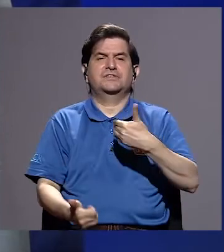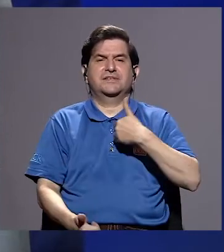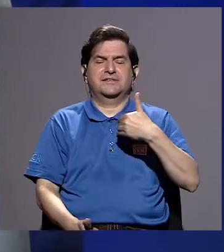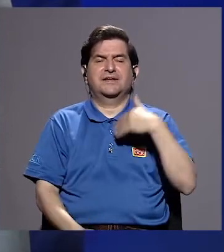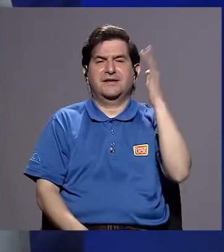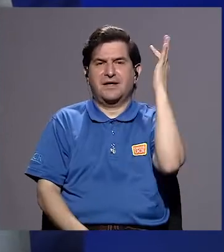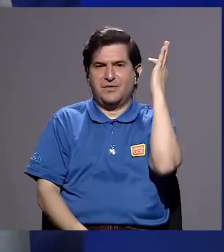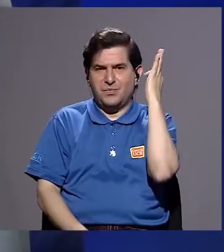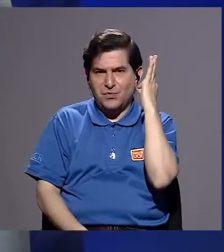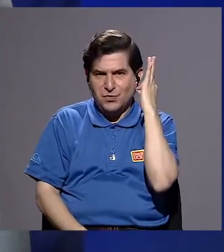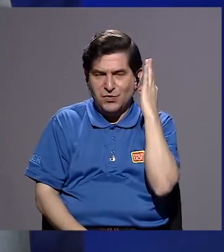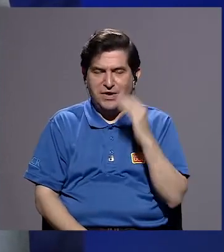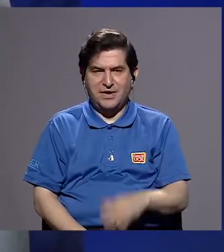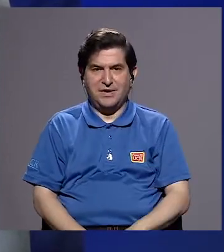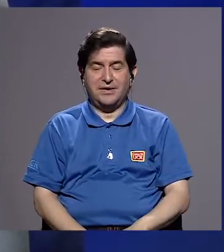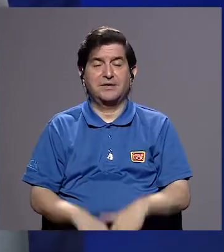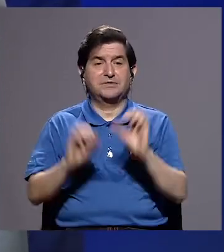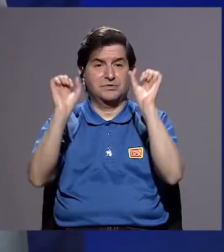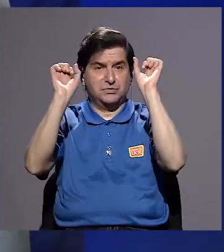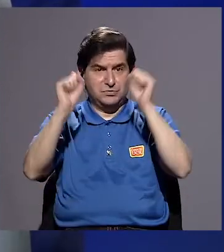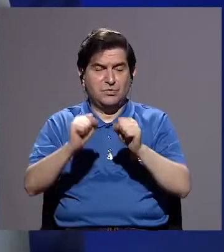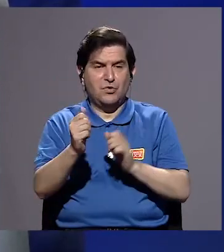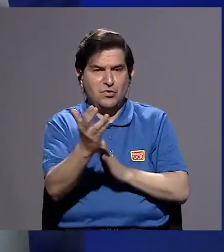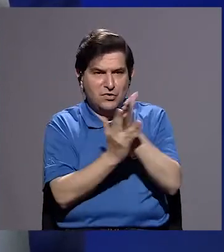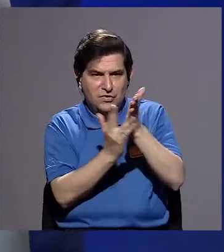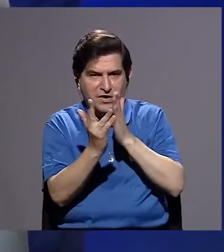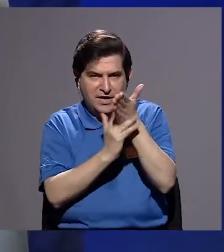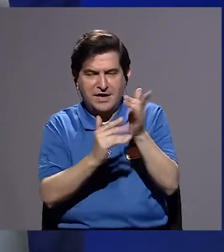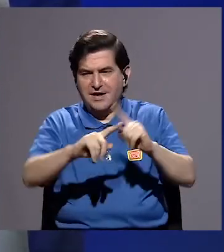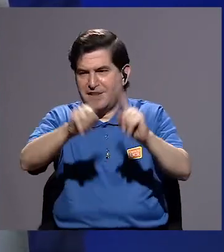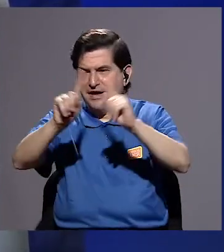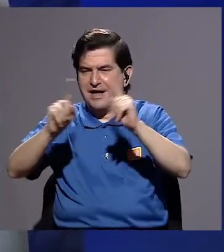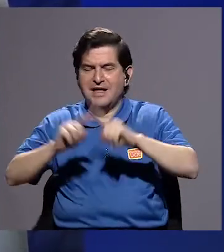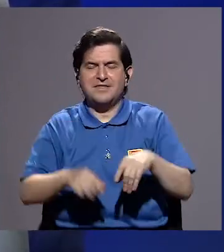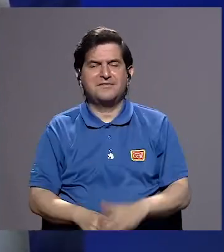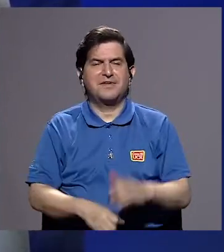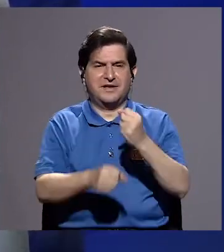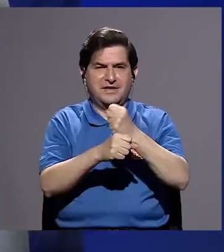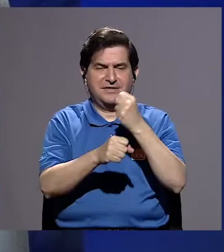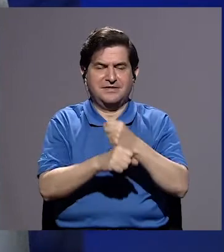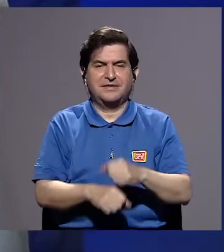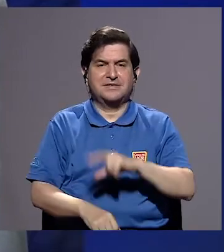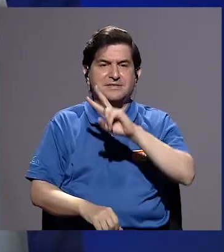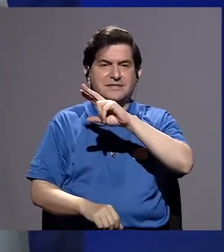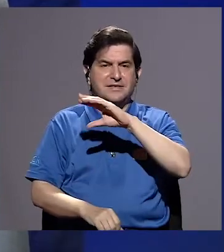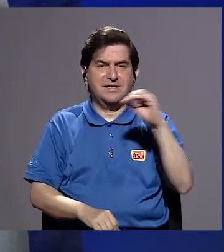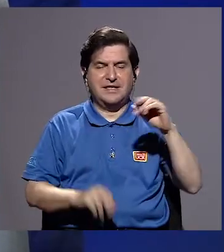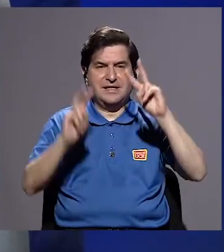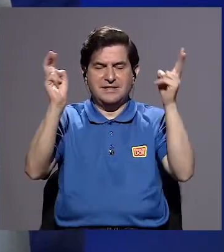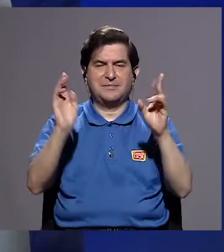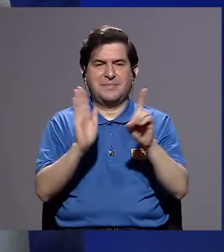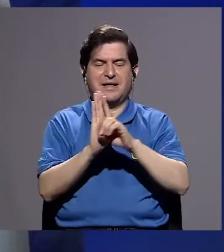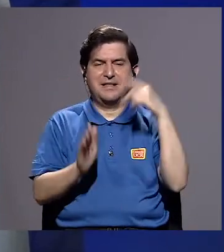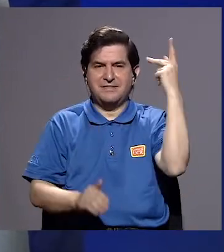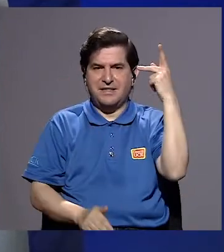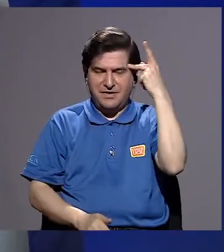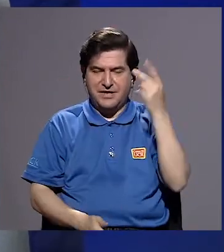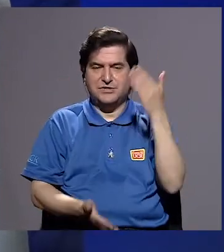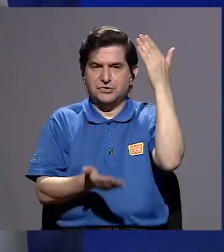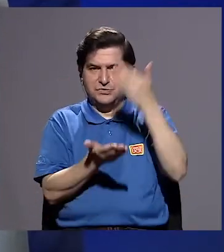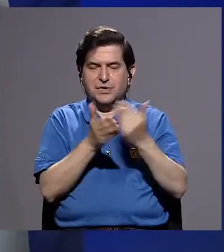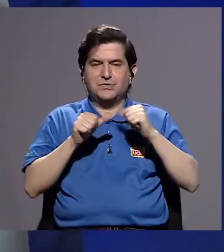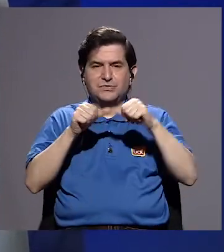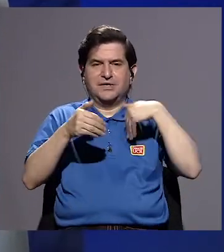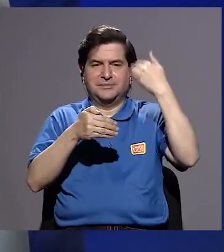actual tienen las mujeres para acceder a los diferentes puestos y en materia de derechos políticos.